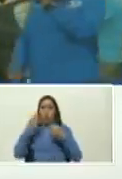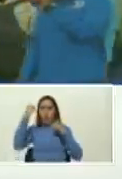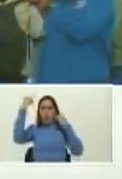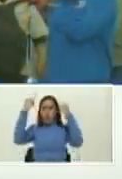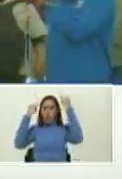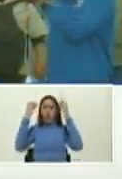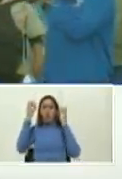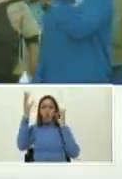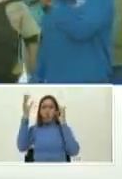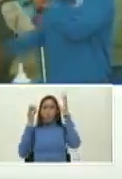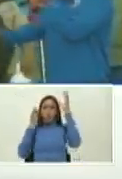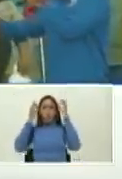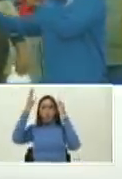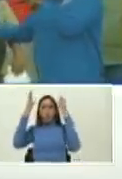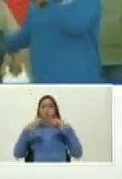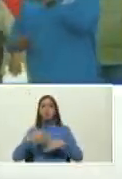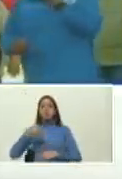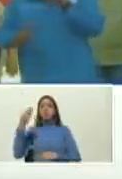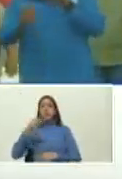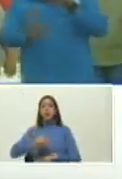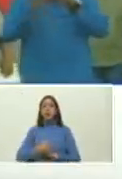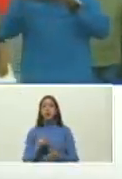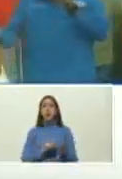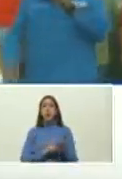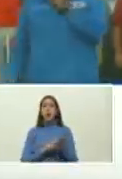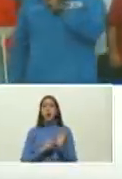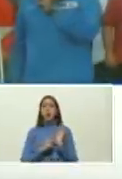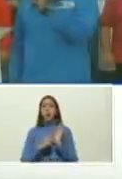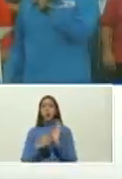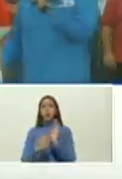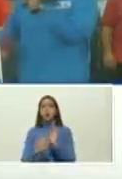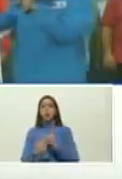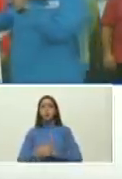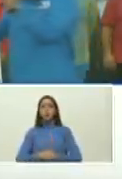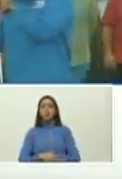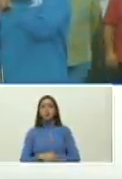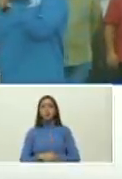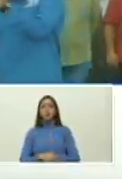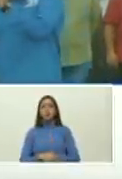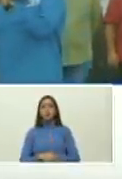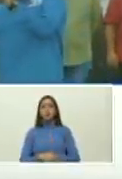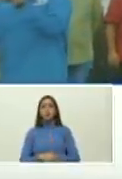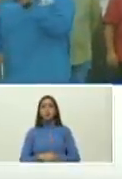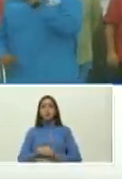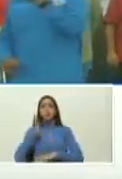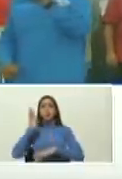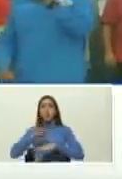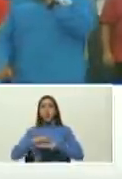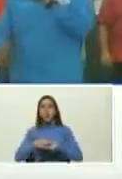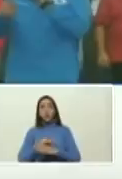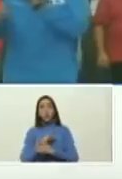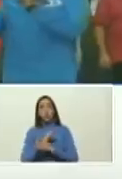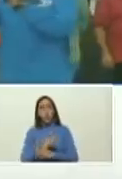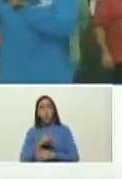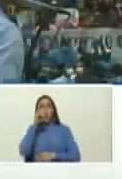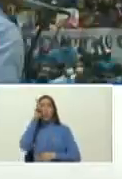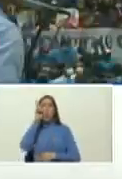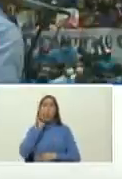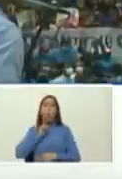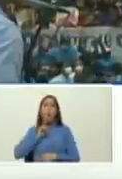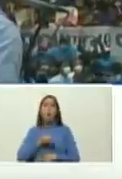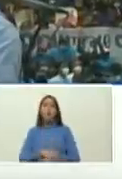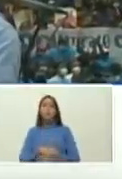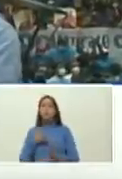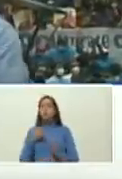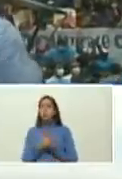creatividad y siempre con la verdad de por medio llamando al juego limpio entre los